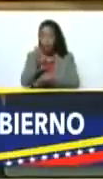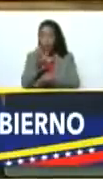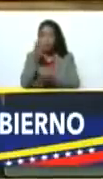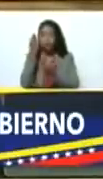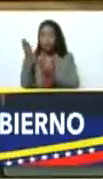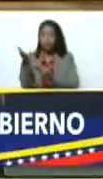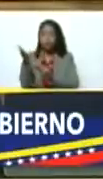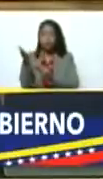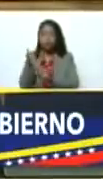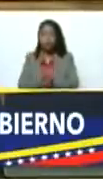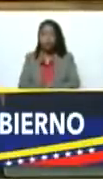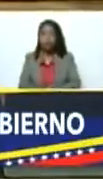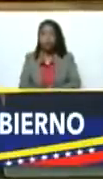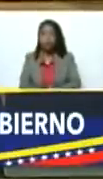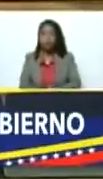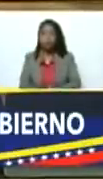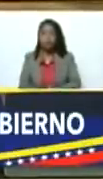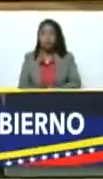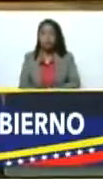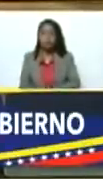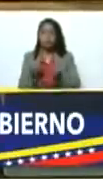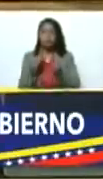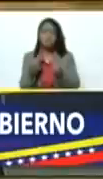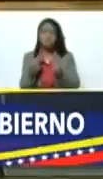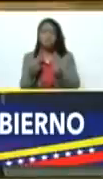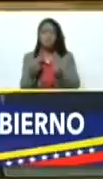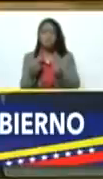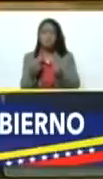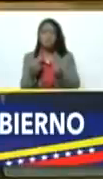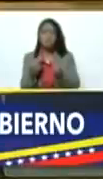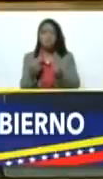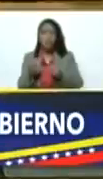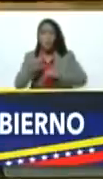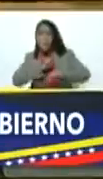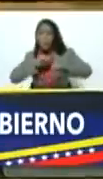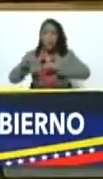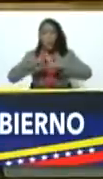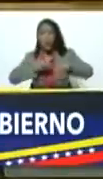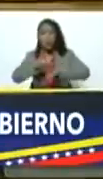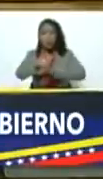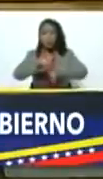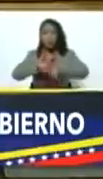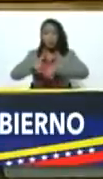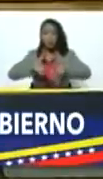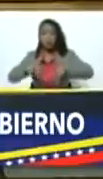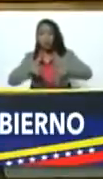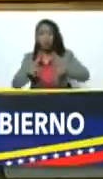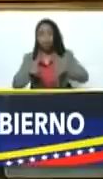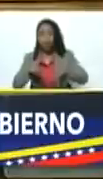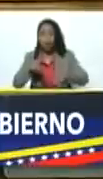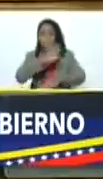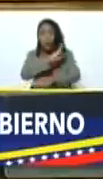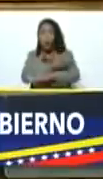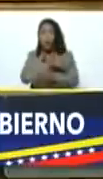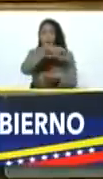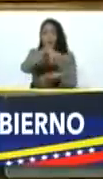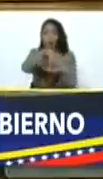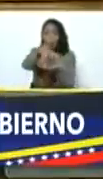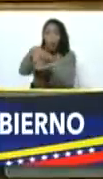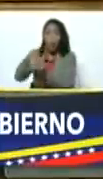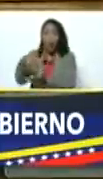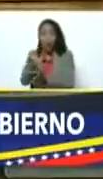para la acción coordinada del Poder Regional, las